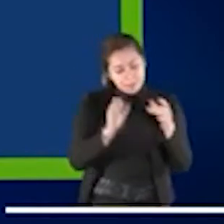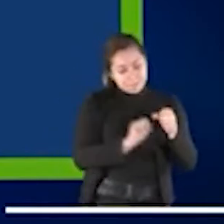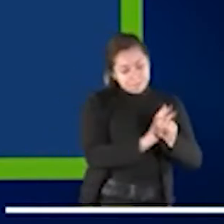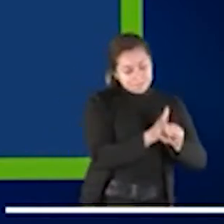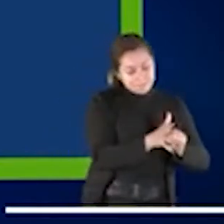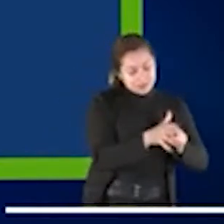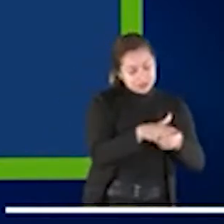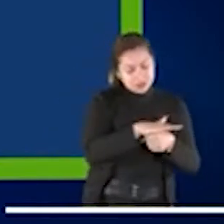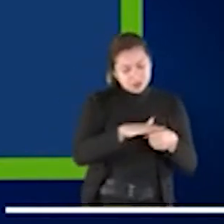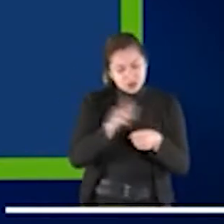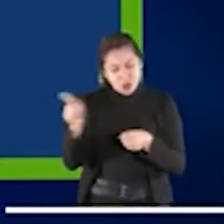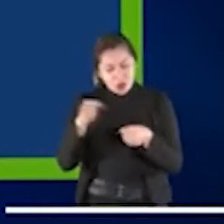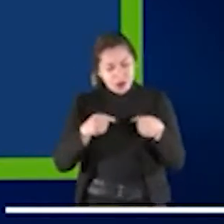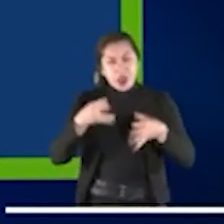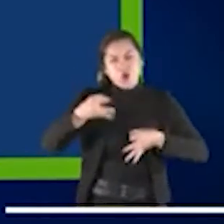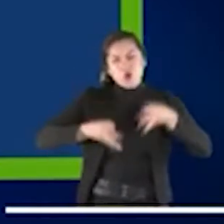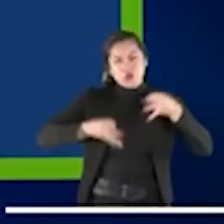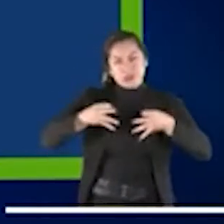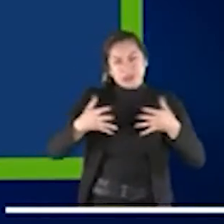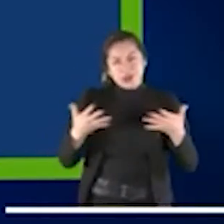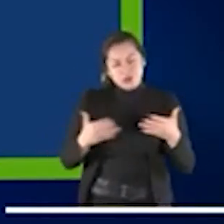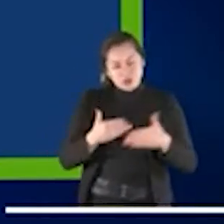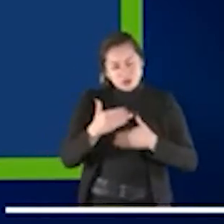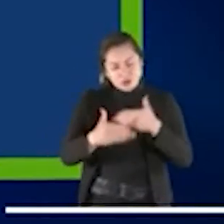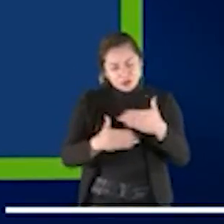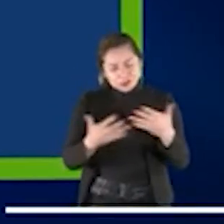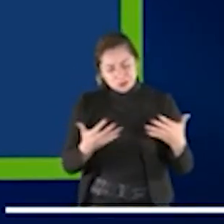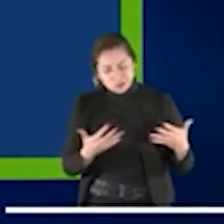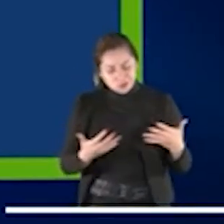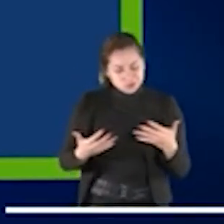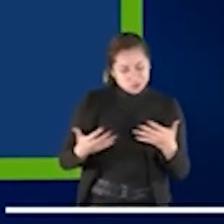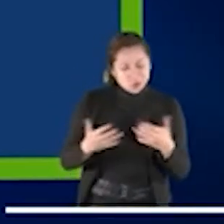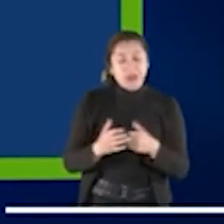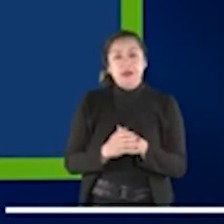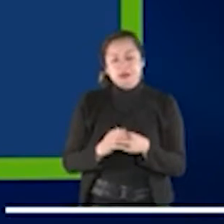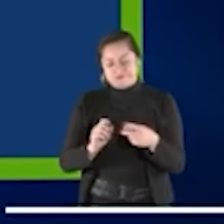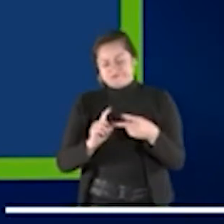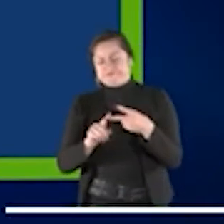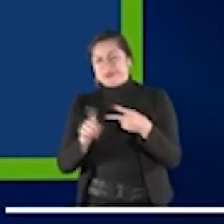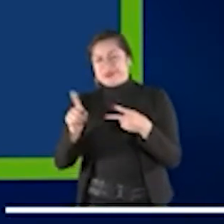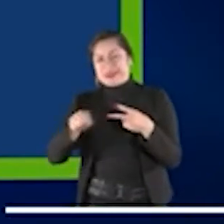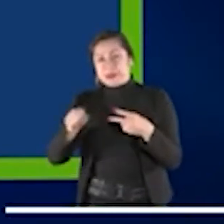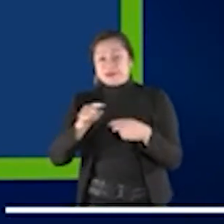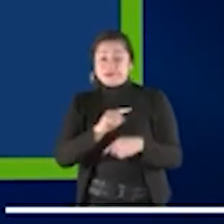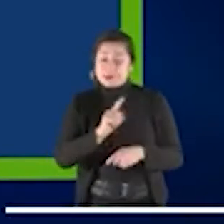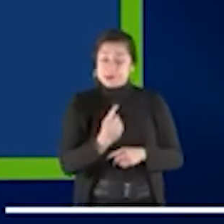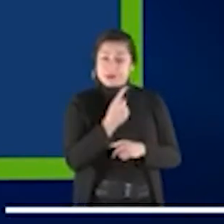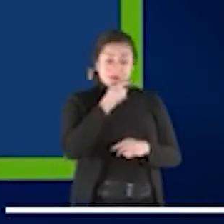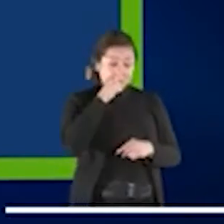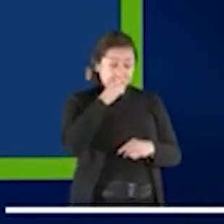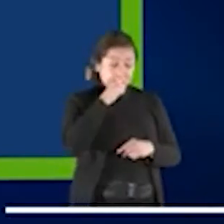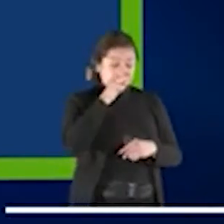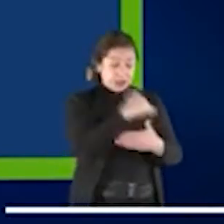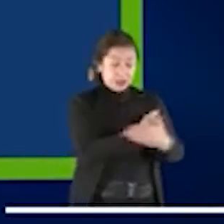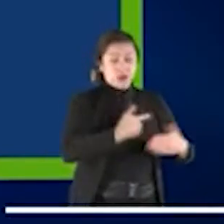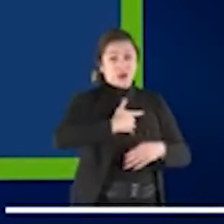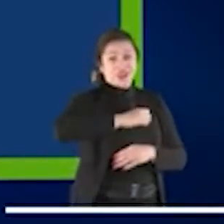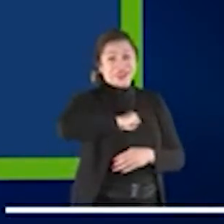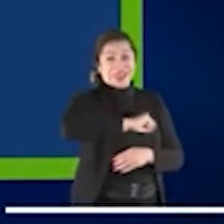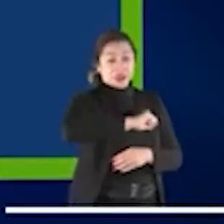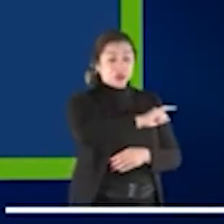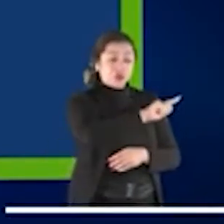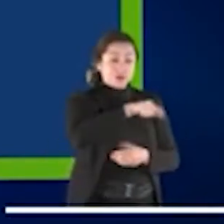es un principio esencial, es mantener el derecho del niño a participar. Sé que en muchos